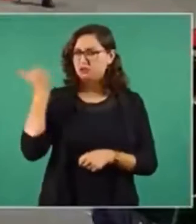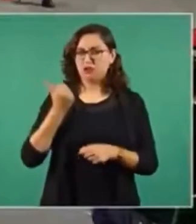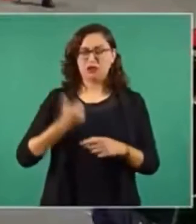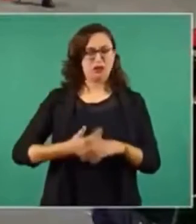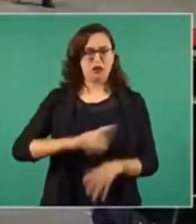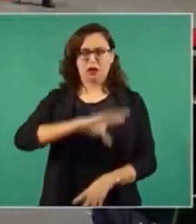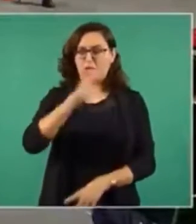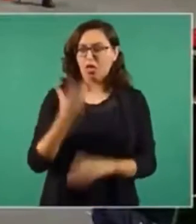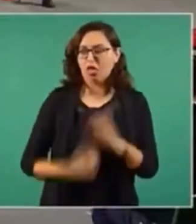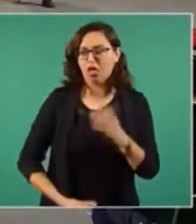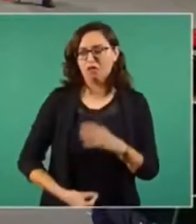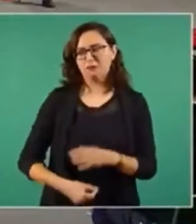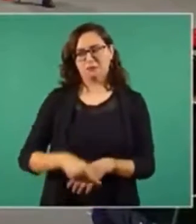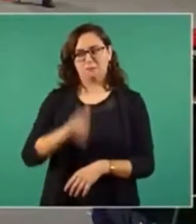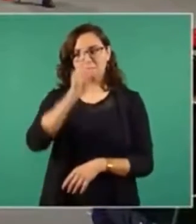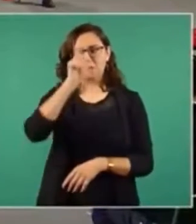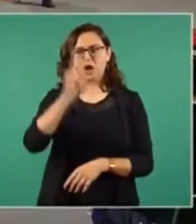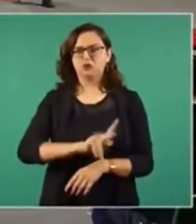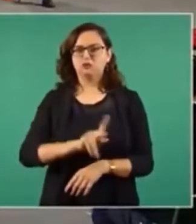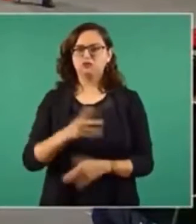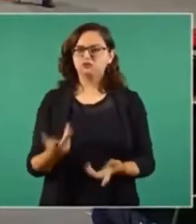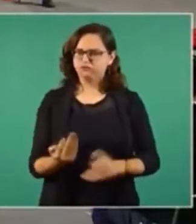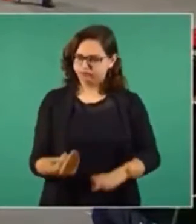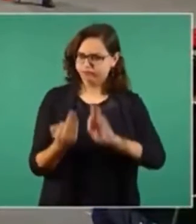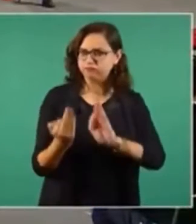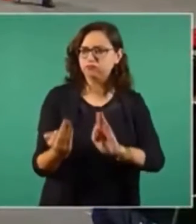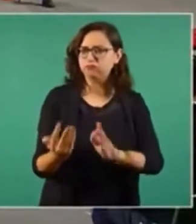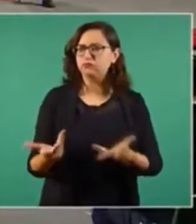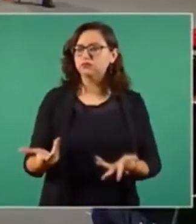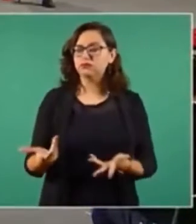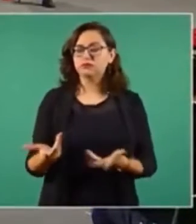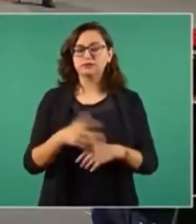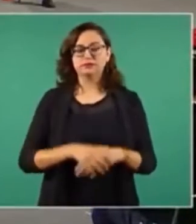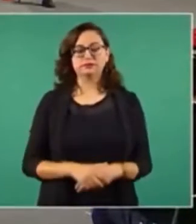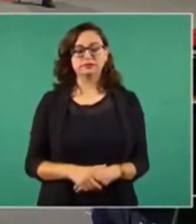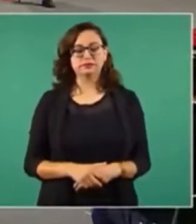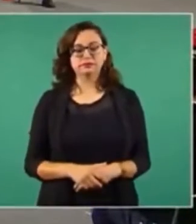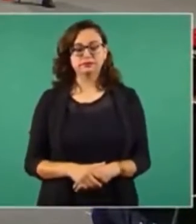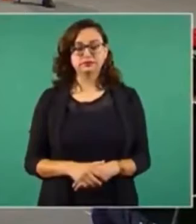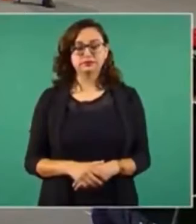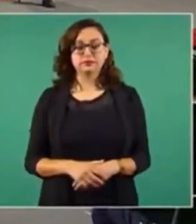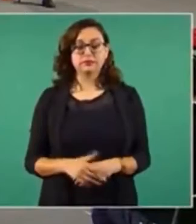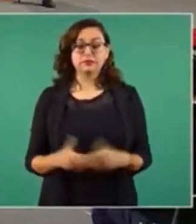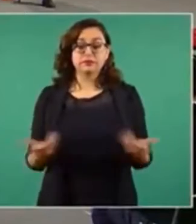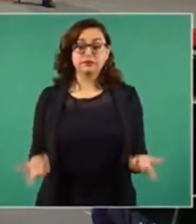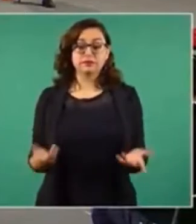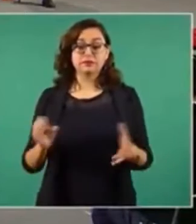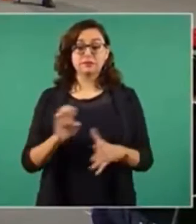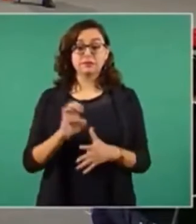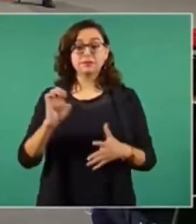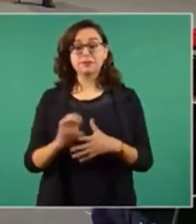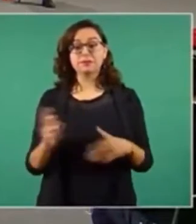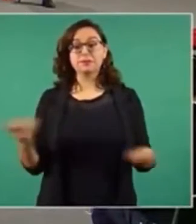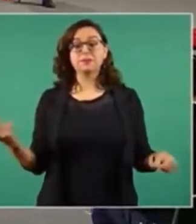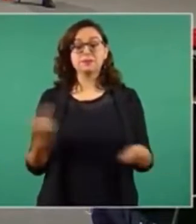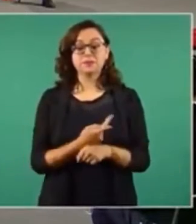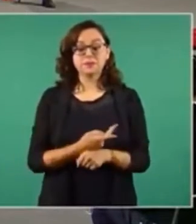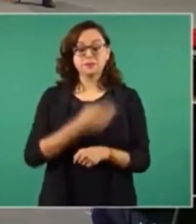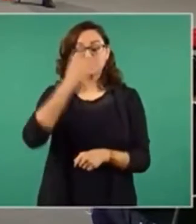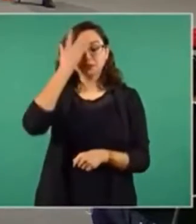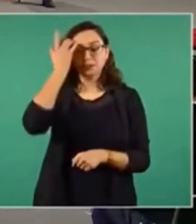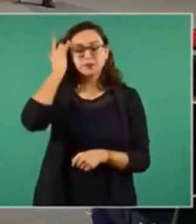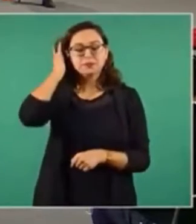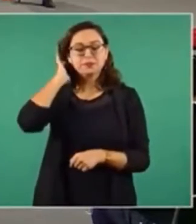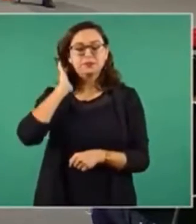entonces ¿qué es lo que origina todo esto? Miren una